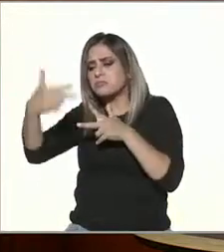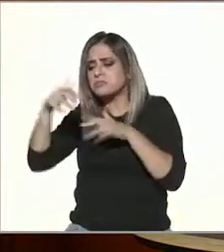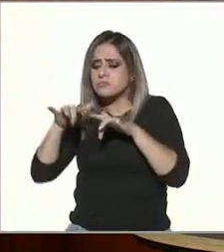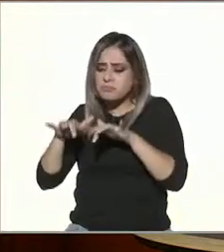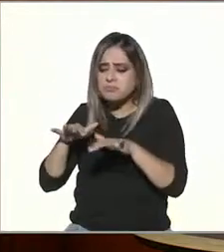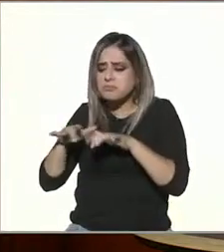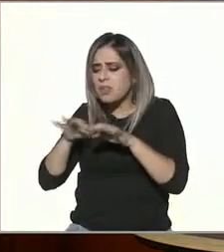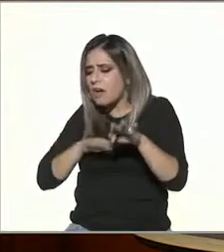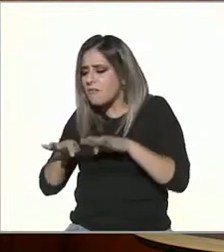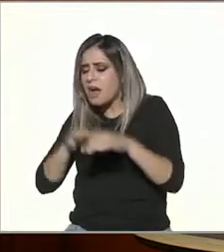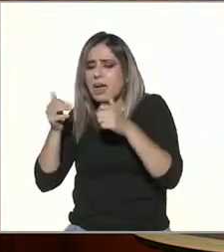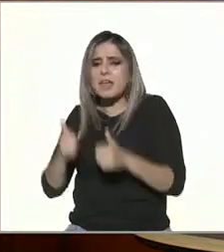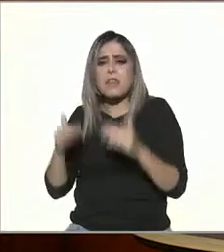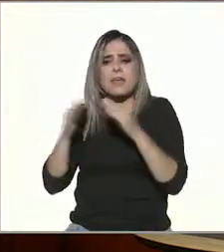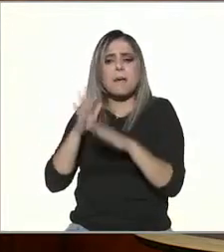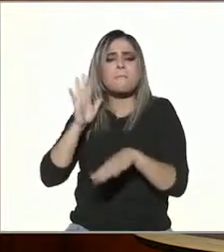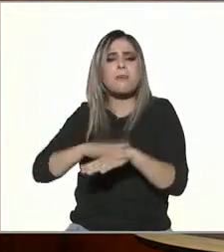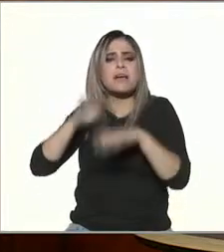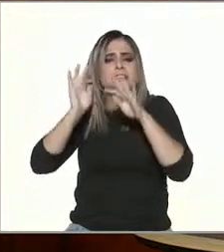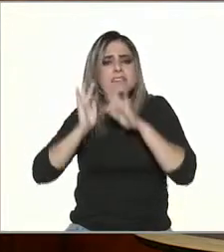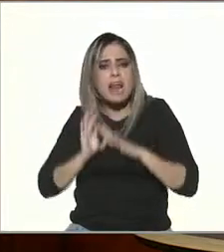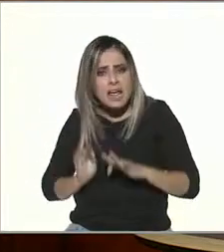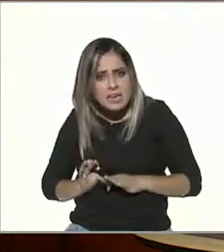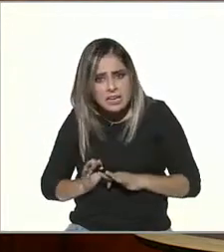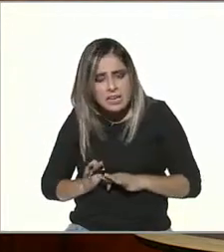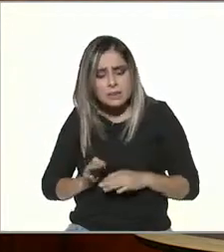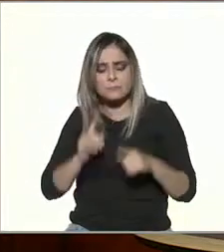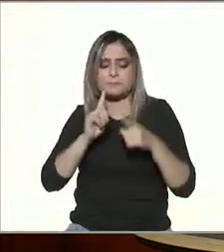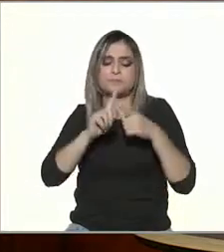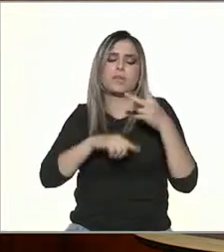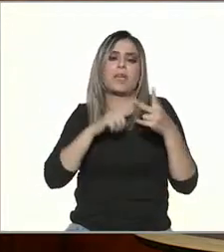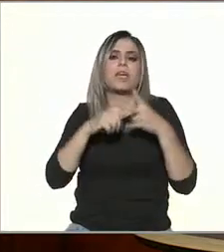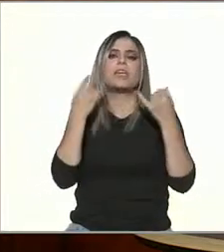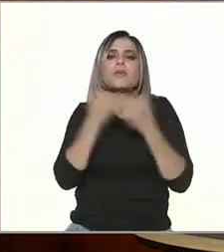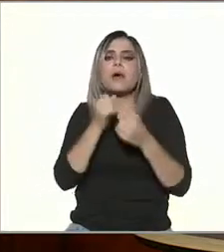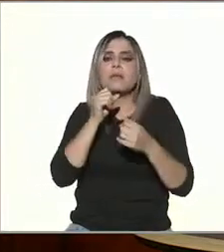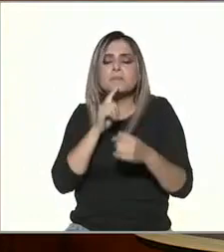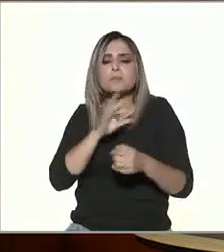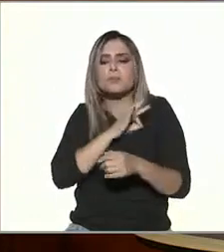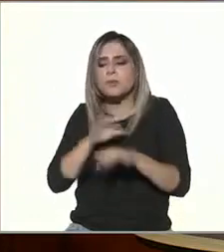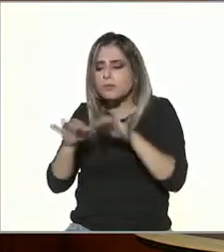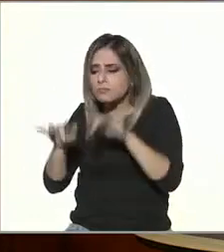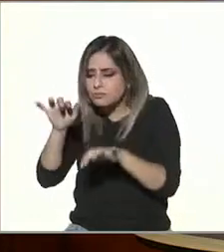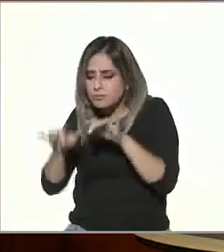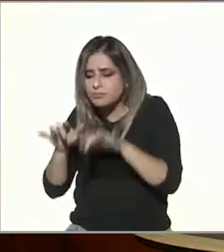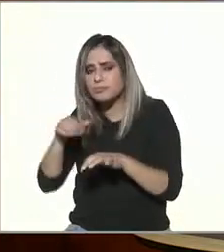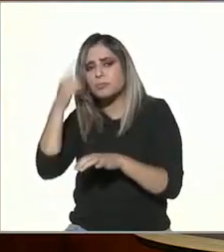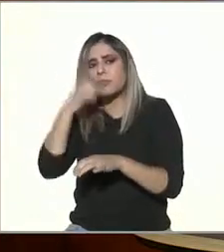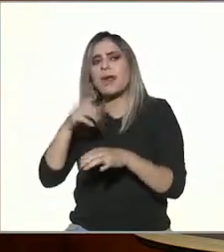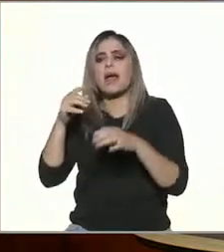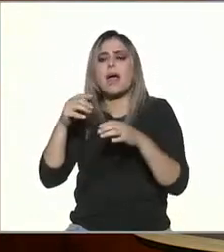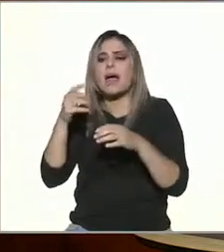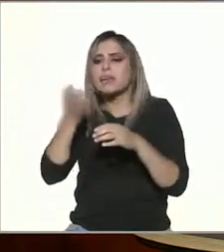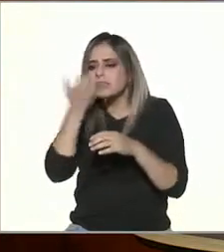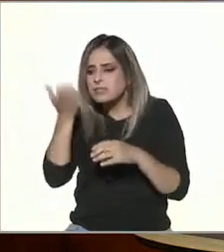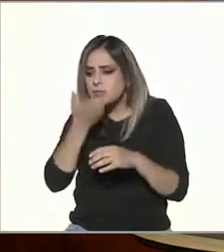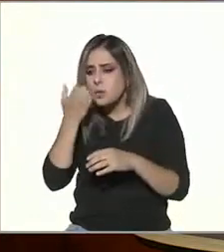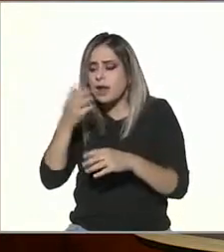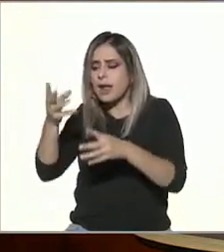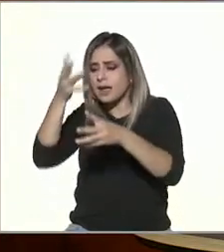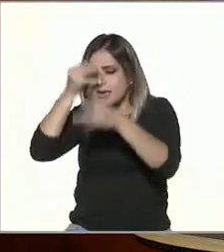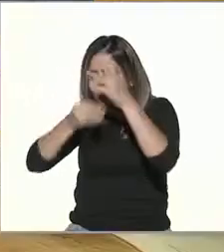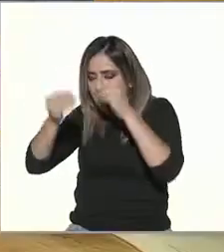percatado de que podemos acceder inclusive en la educación a conversaciones muy fácilmente en cualquier parte del mundo o sea con